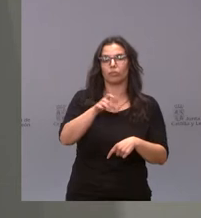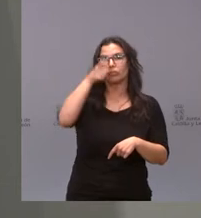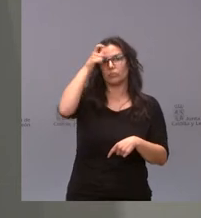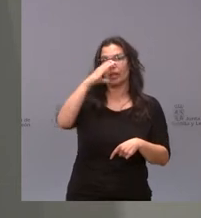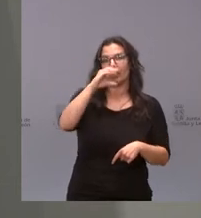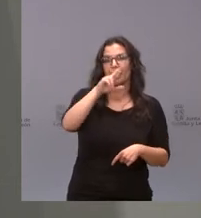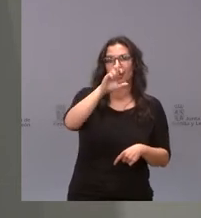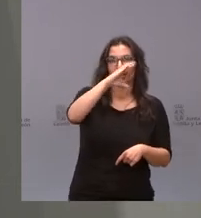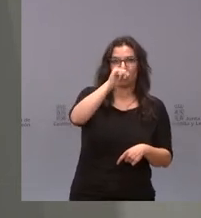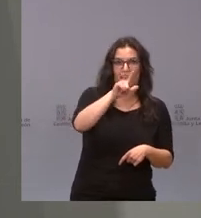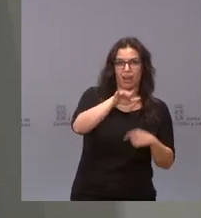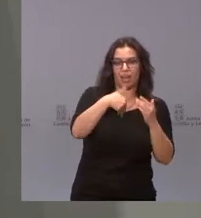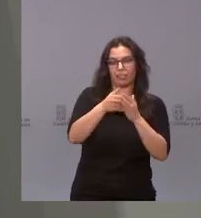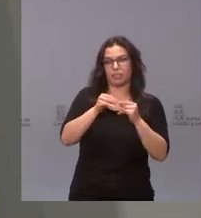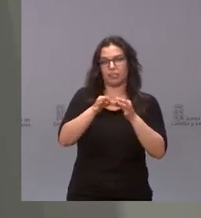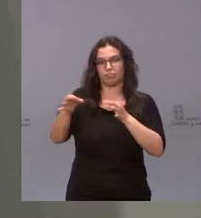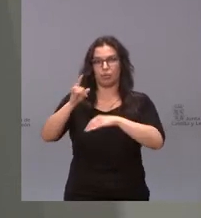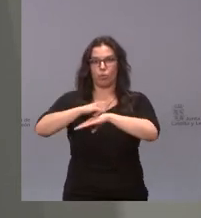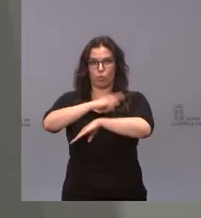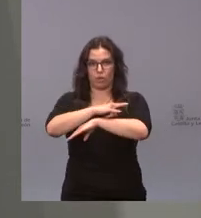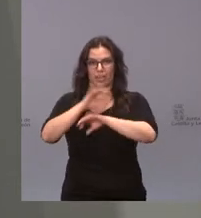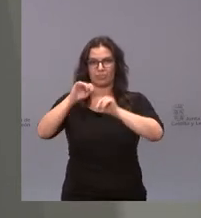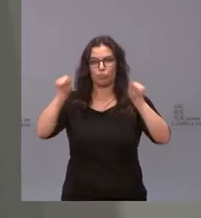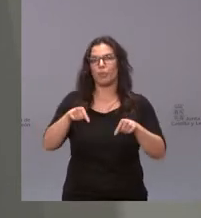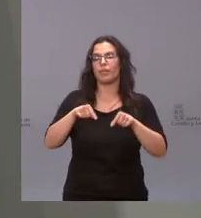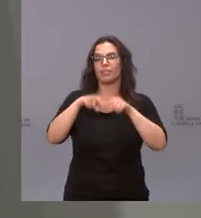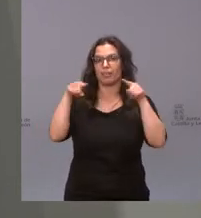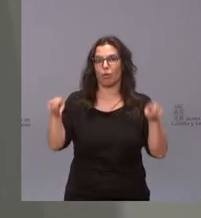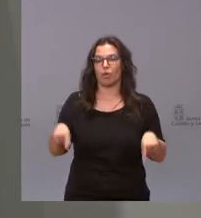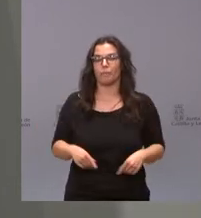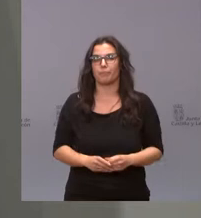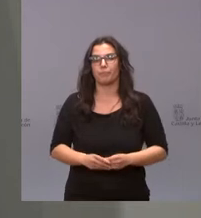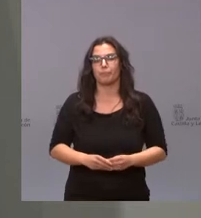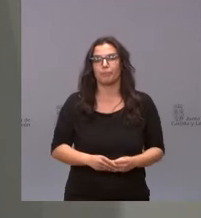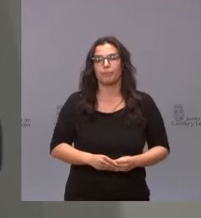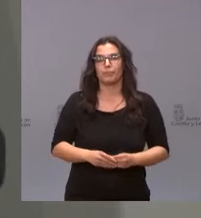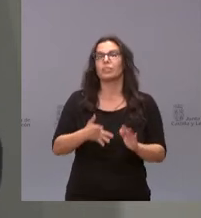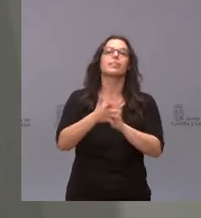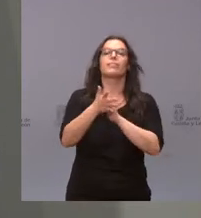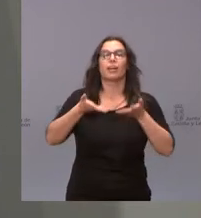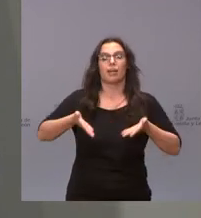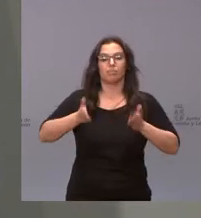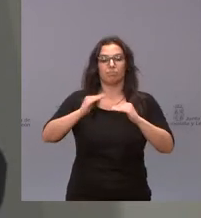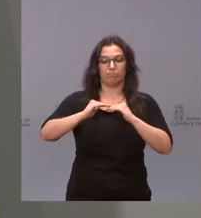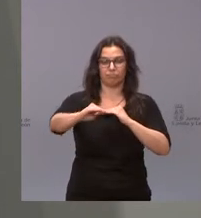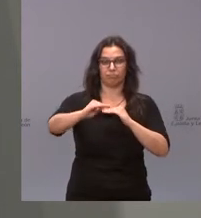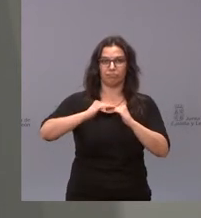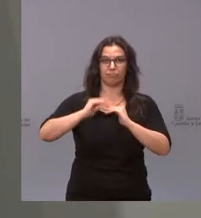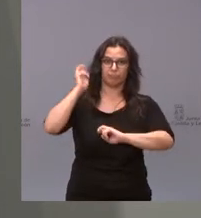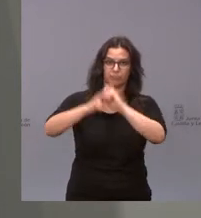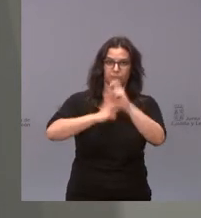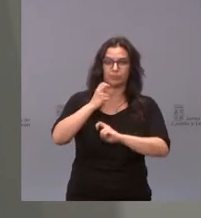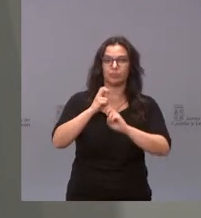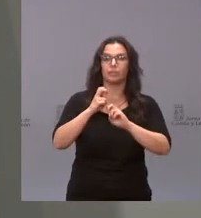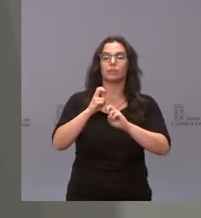a Cuellar, en la provincia de Segovia. Se trata de unas obras de renovación del firme de 2